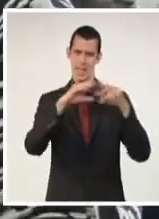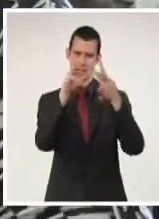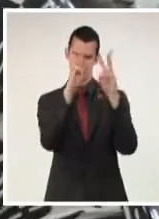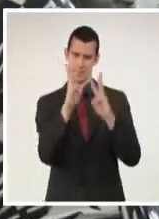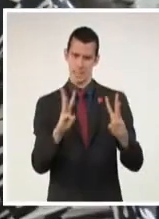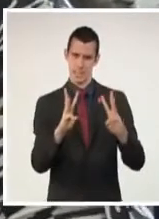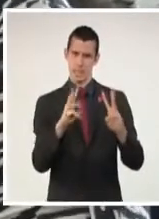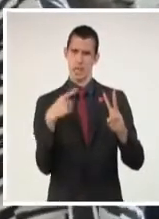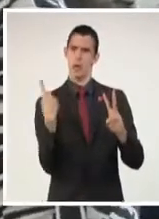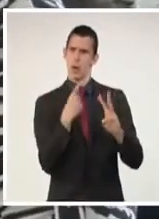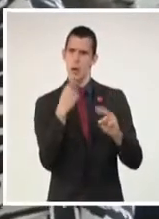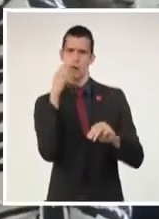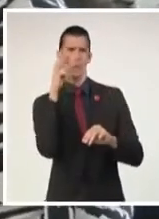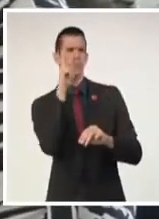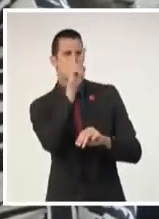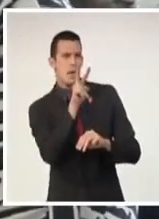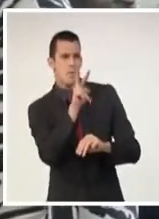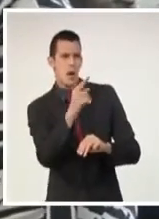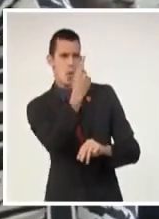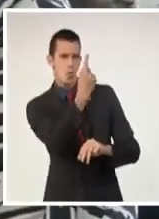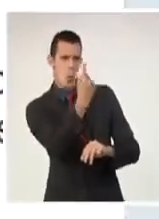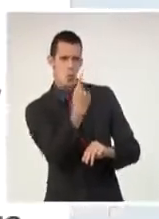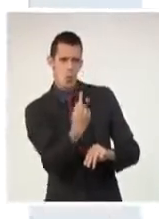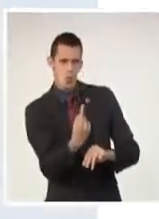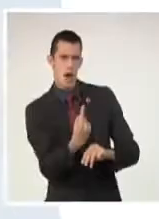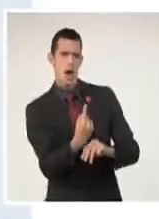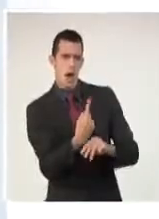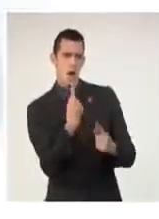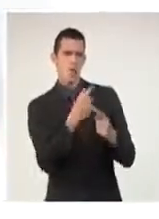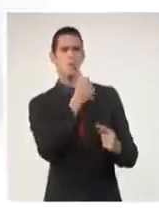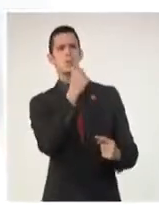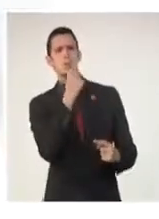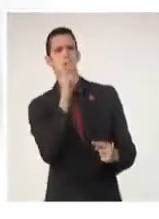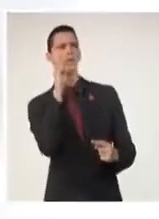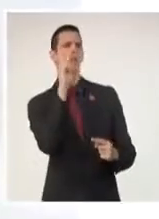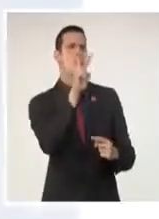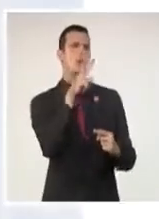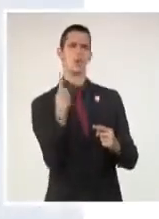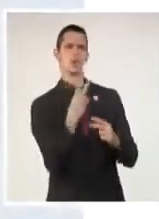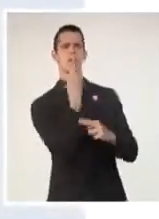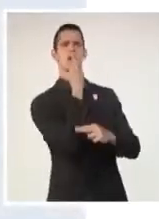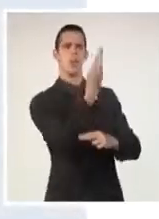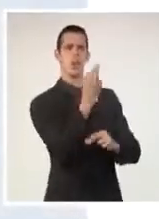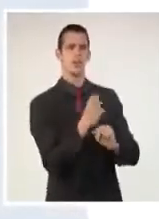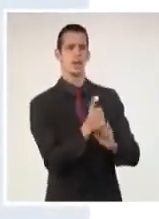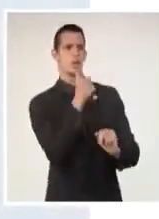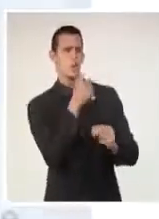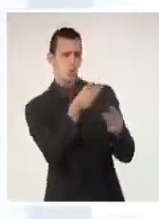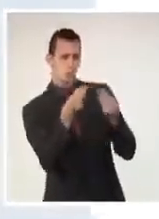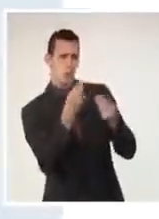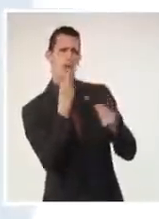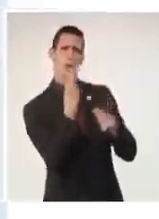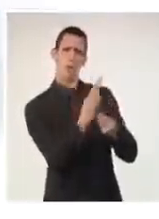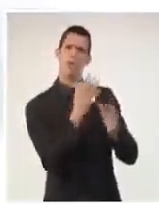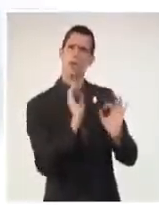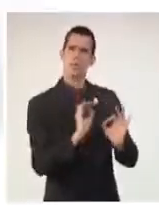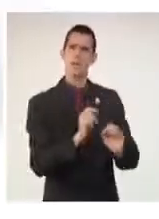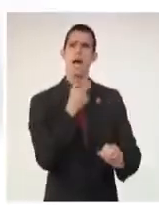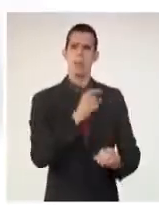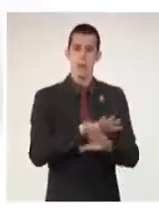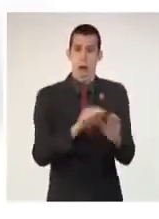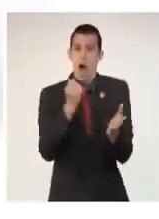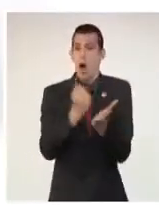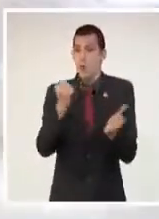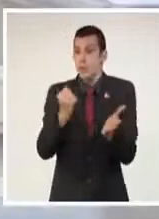revisión por parte de los funcionarios acá. Por primera vez se integra todo el proceso de creación de una empresa en una plataforma